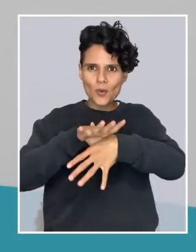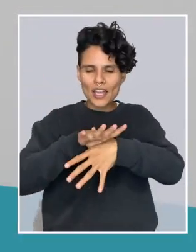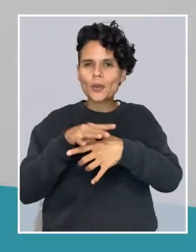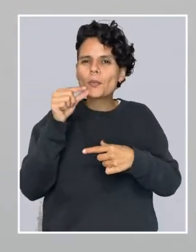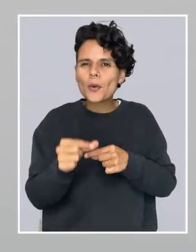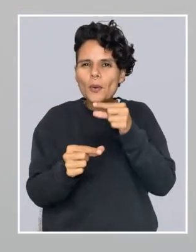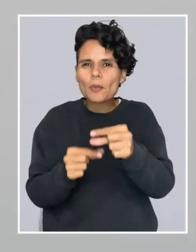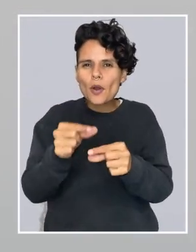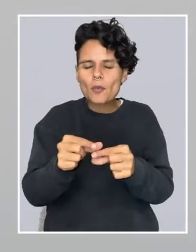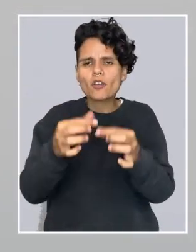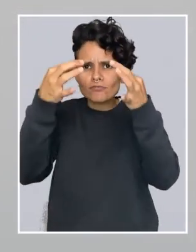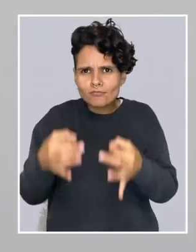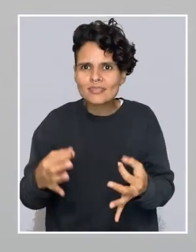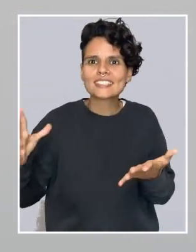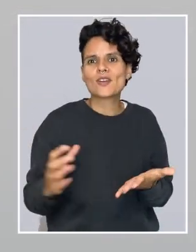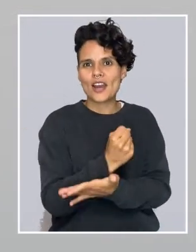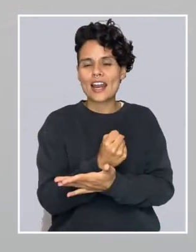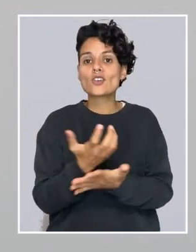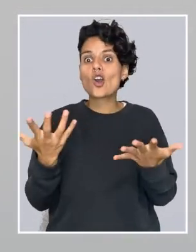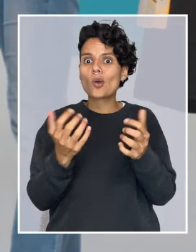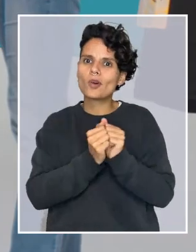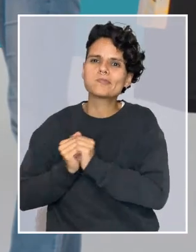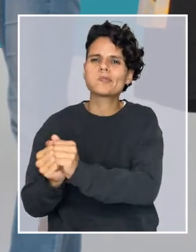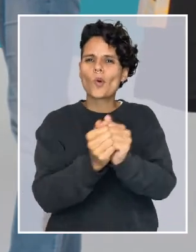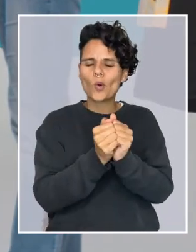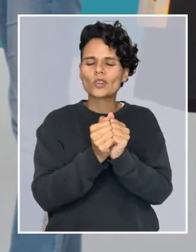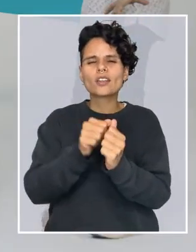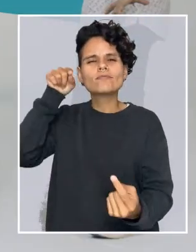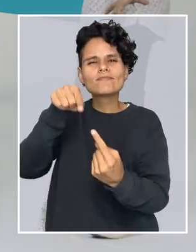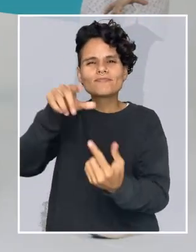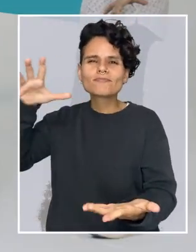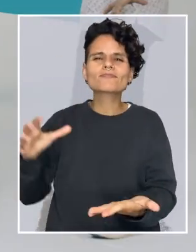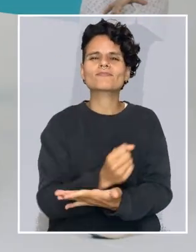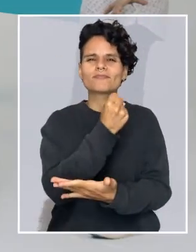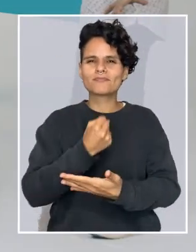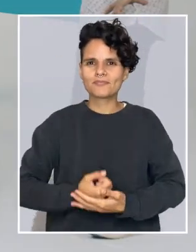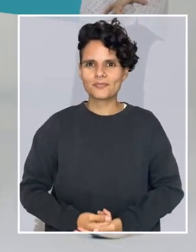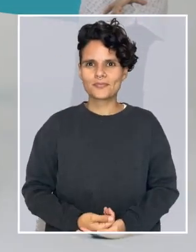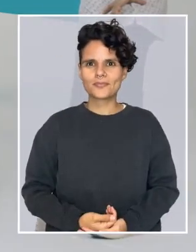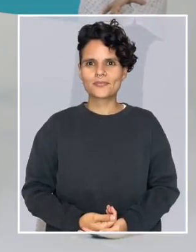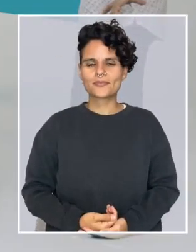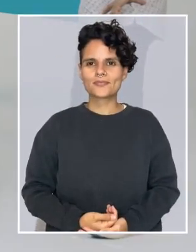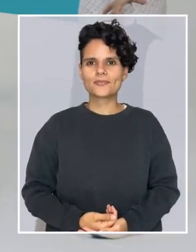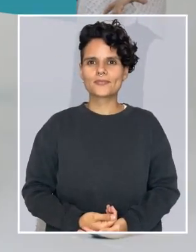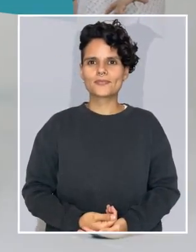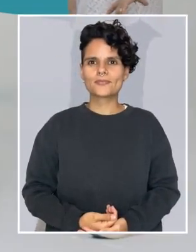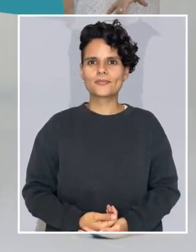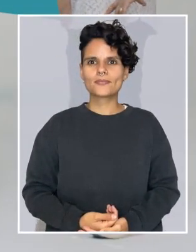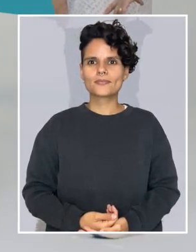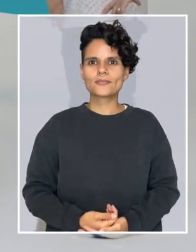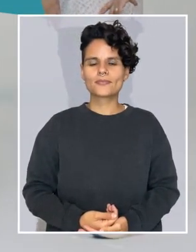un lugar de encuentro, paso a paso, pero decididamente podemos lograrlo. Juntos y juntas vamos a construir puentes hacia un horizonte común.